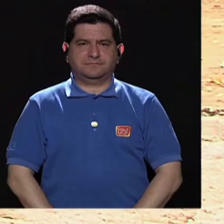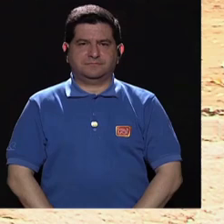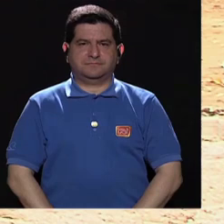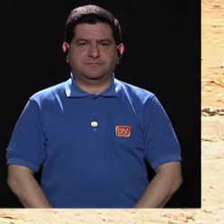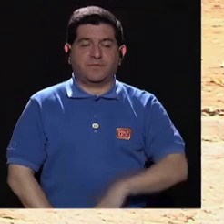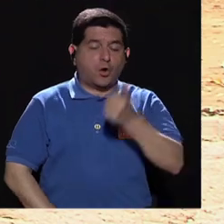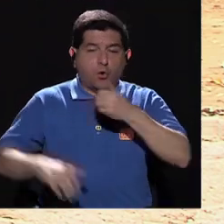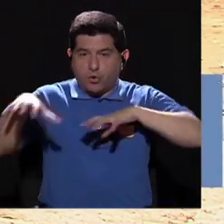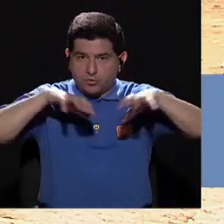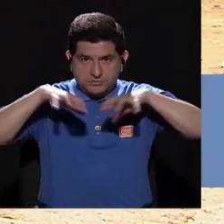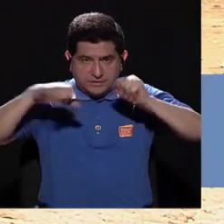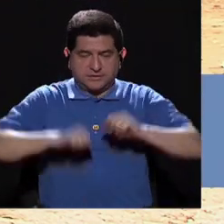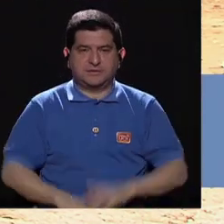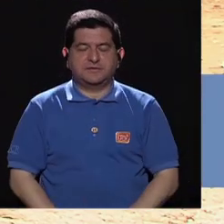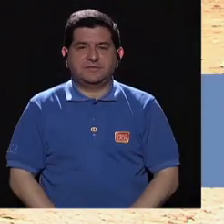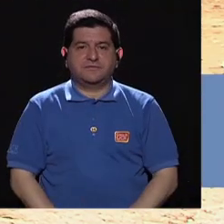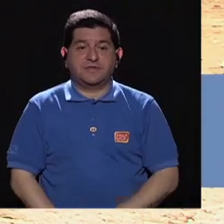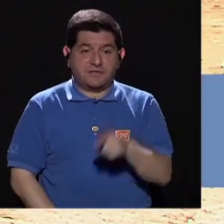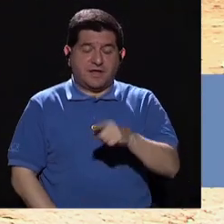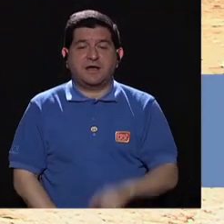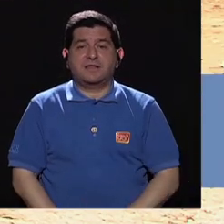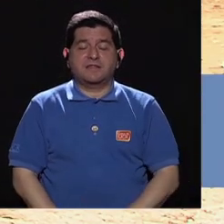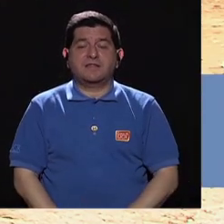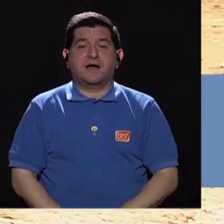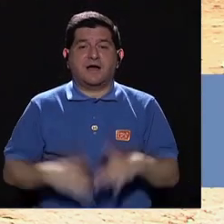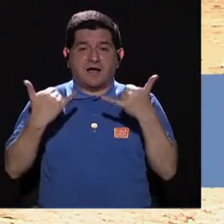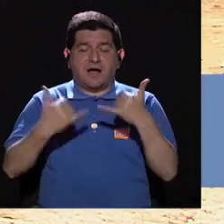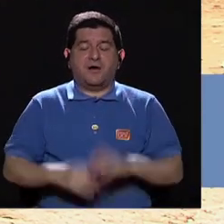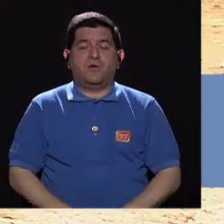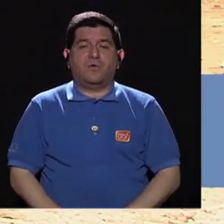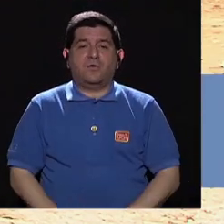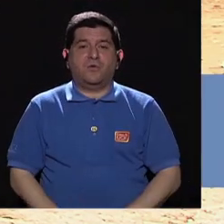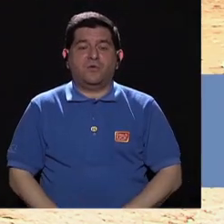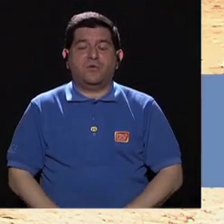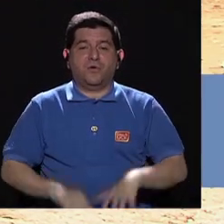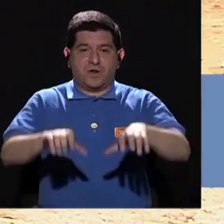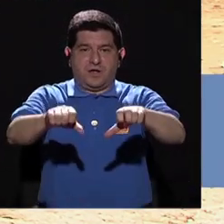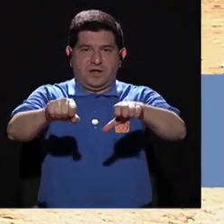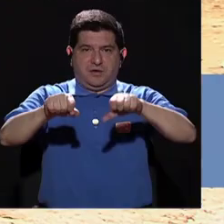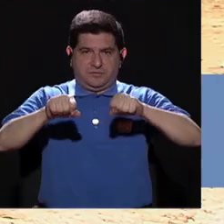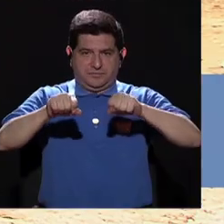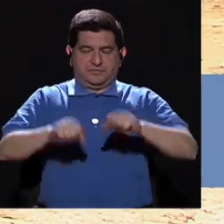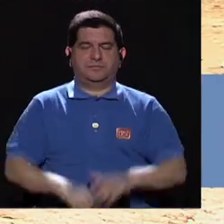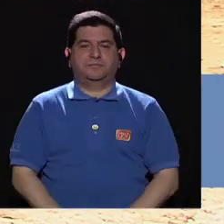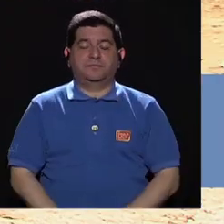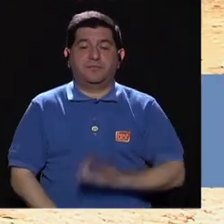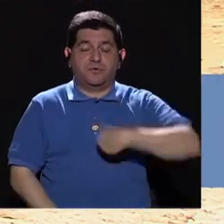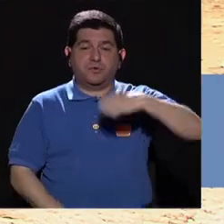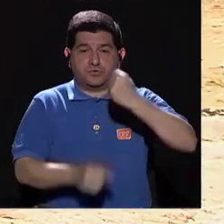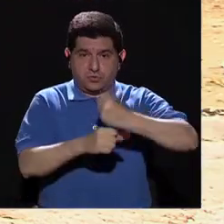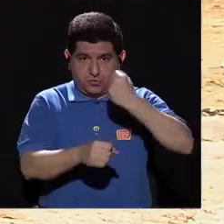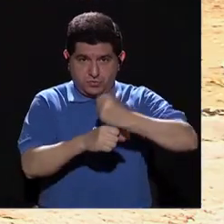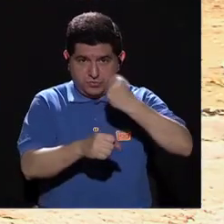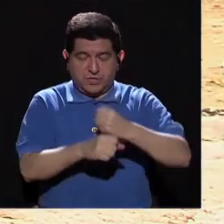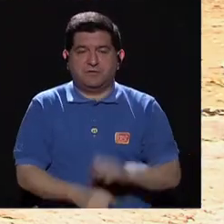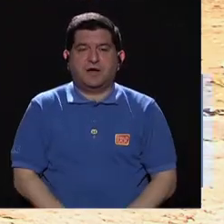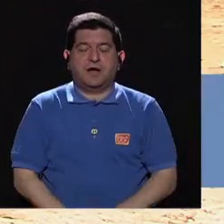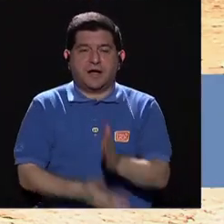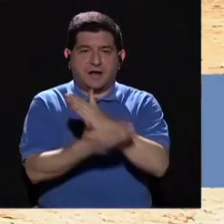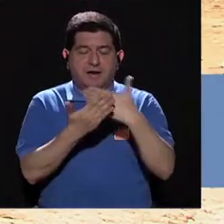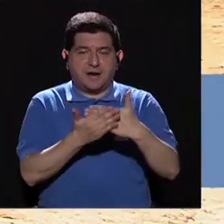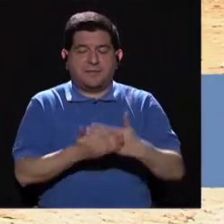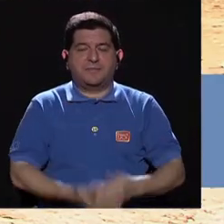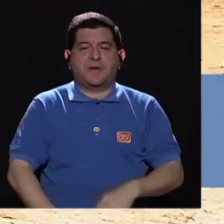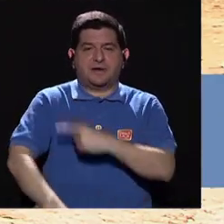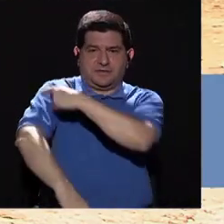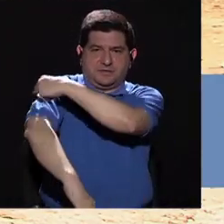Ok, muy bien. El otro ejercicio que vamos a hacer, el agarre va a cambiar, ahora lo vamos a agarrar aquí enfrente y vamos a jalar. Aquí lo que estamos trabajando un poco más es la